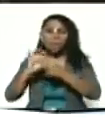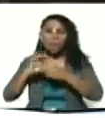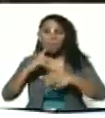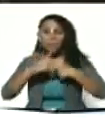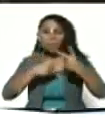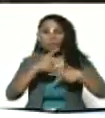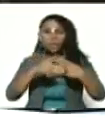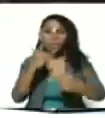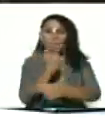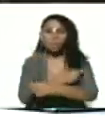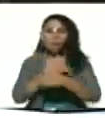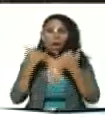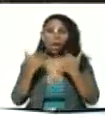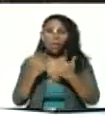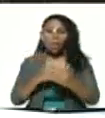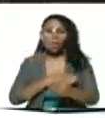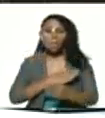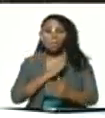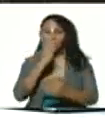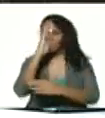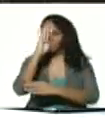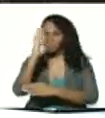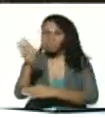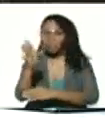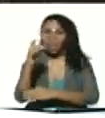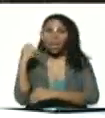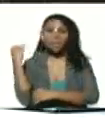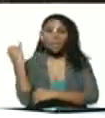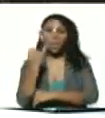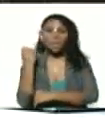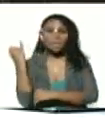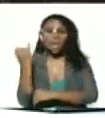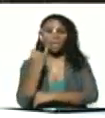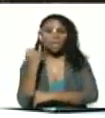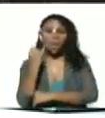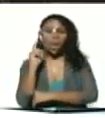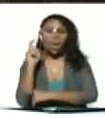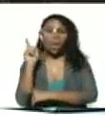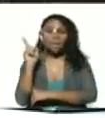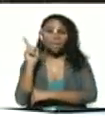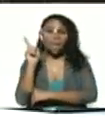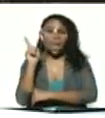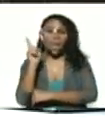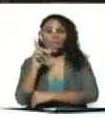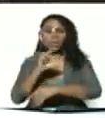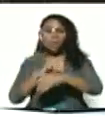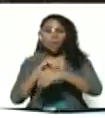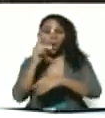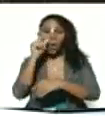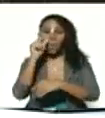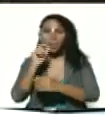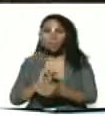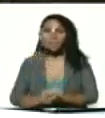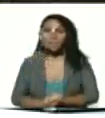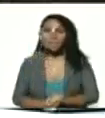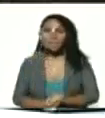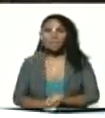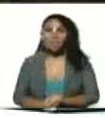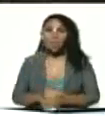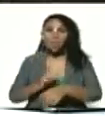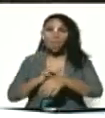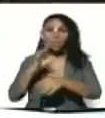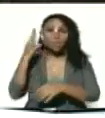vacunación y ahora nos vamos directamente al junquito allá está el doctor Armando Marín con la